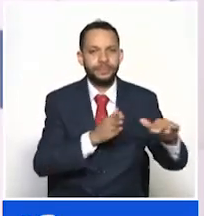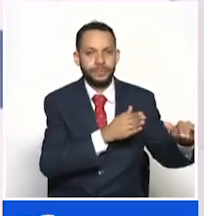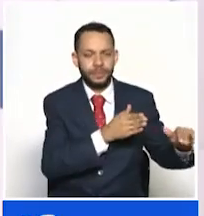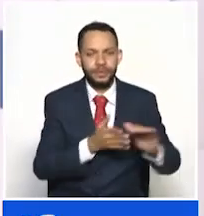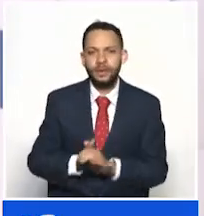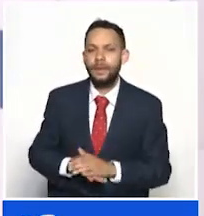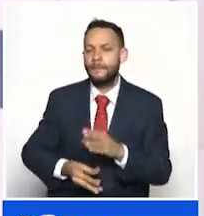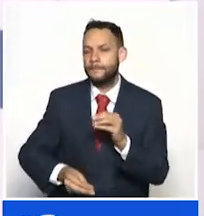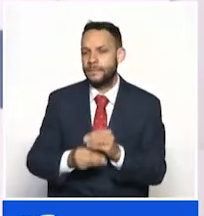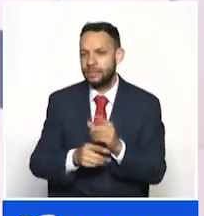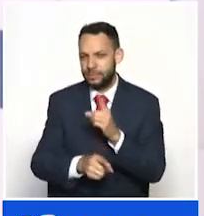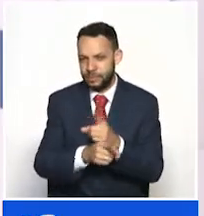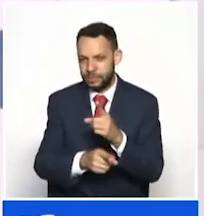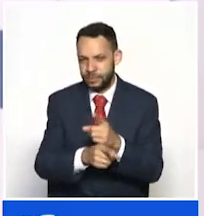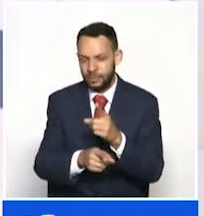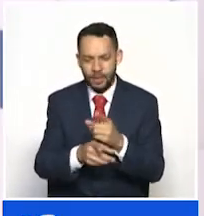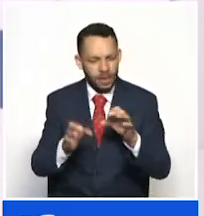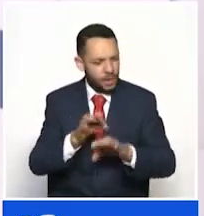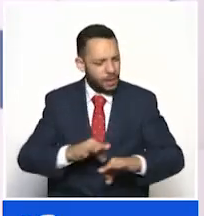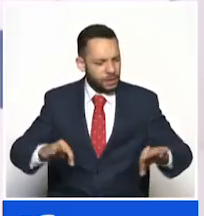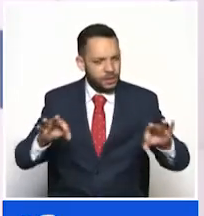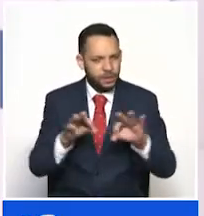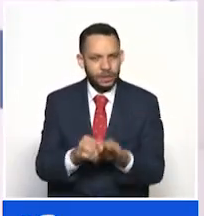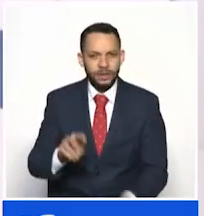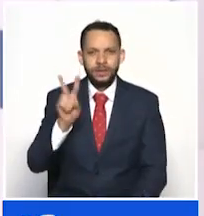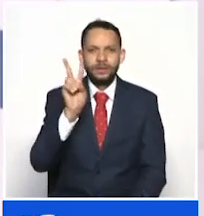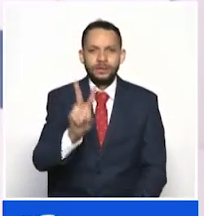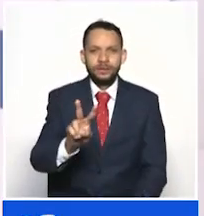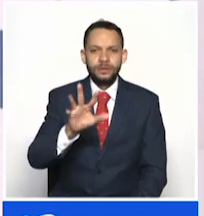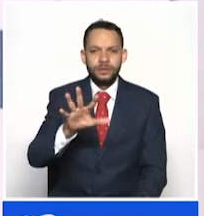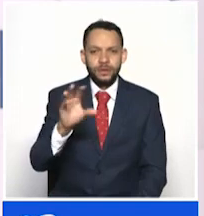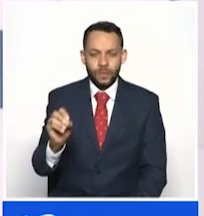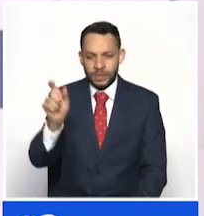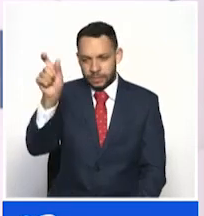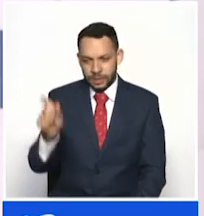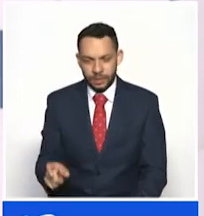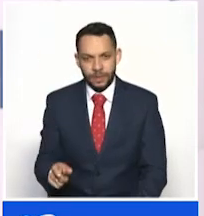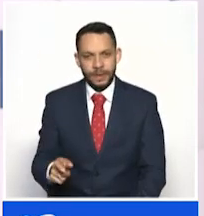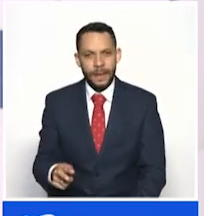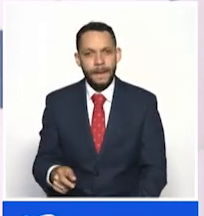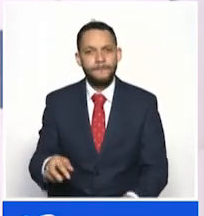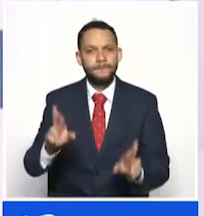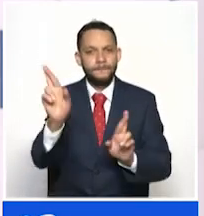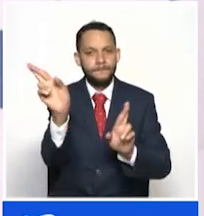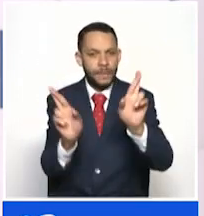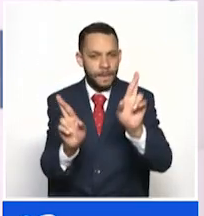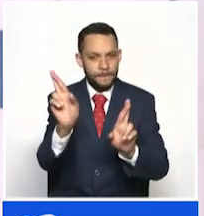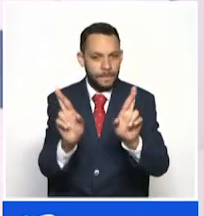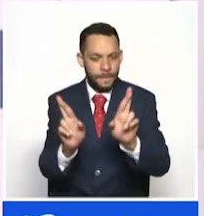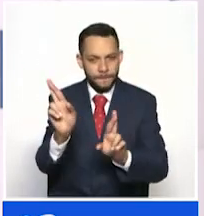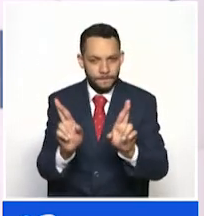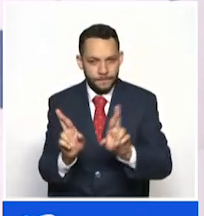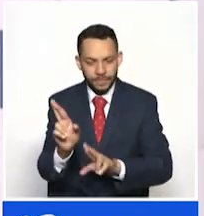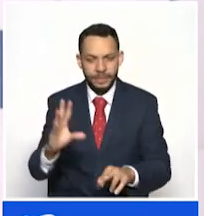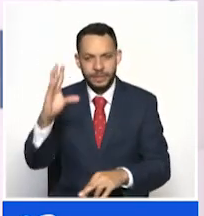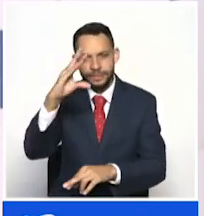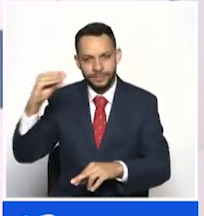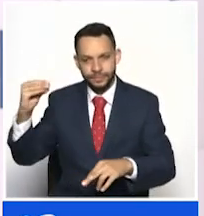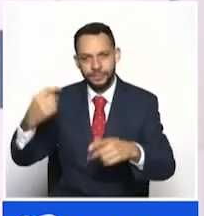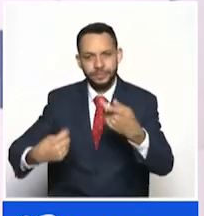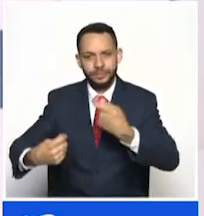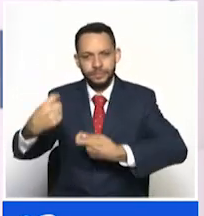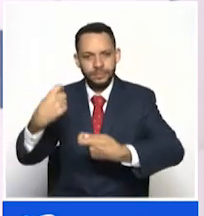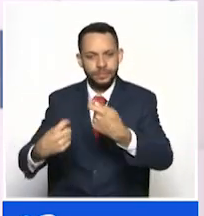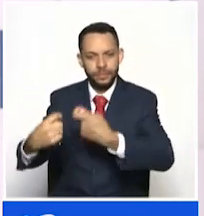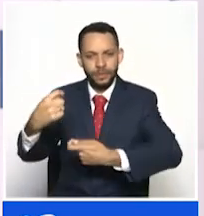Y precisamente dentro de los 250 vendedores de billetes y fracciones que tiene registrada la lotería del Quindío, muchos no